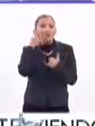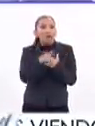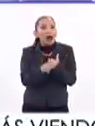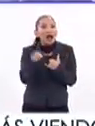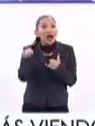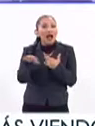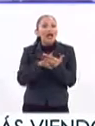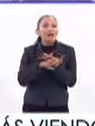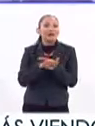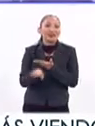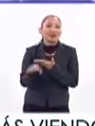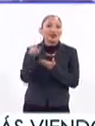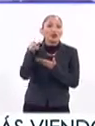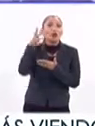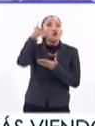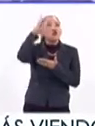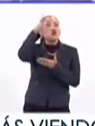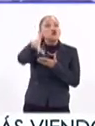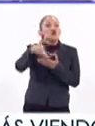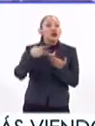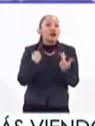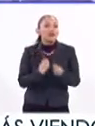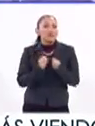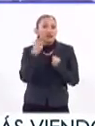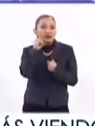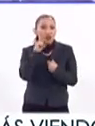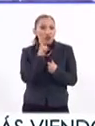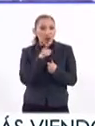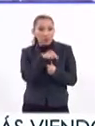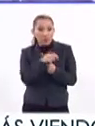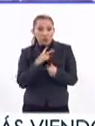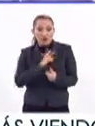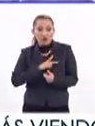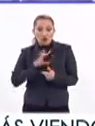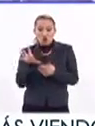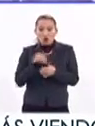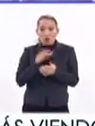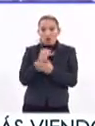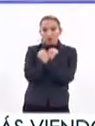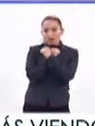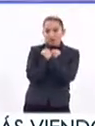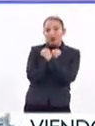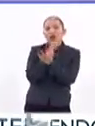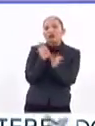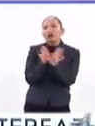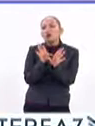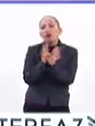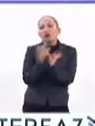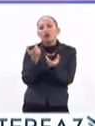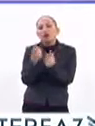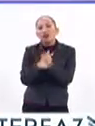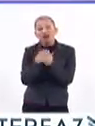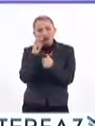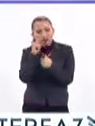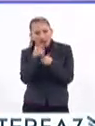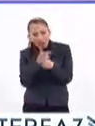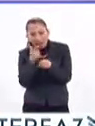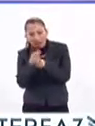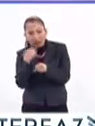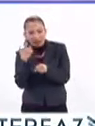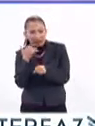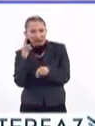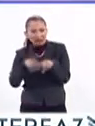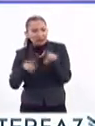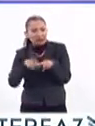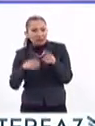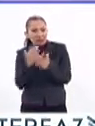precisamente prevenir cuando empiecen su vida sexual y tengan contacto con este virus. Sin embargo, ¿cuáles son los efectos secundarios que se han encontrado y que están ustedes